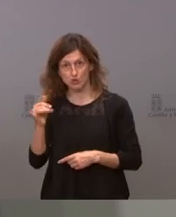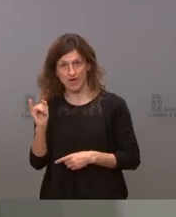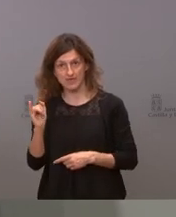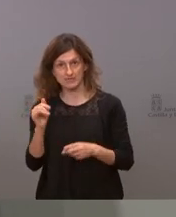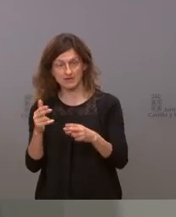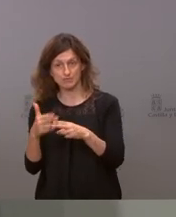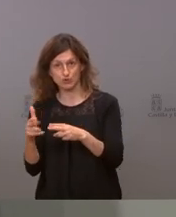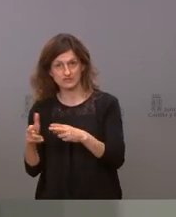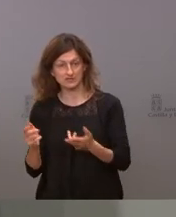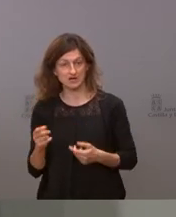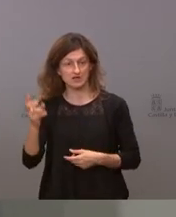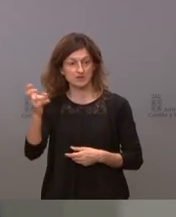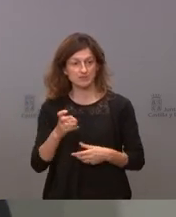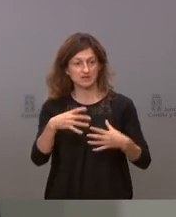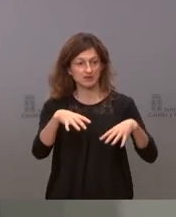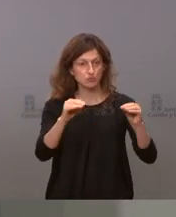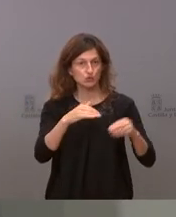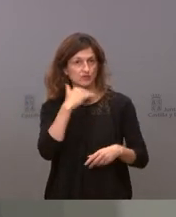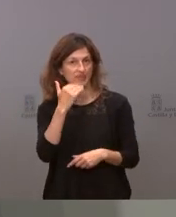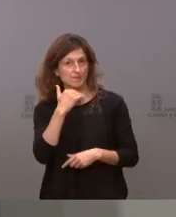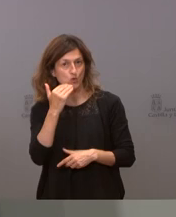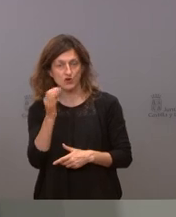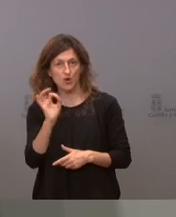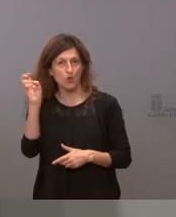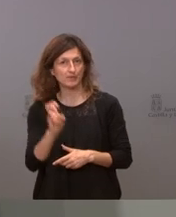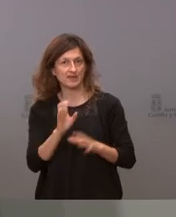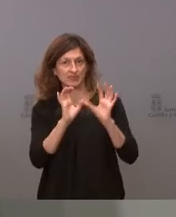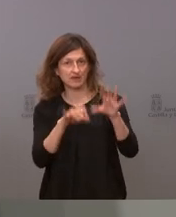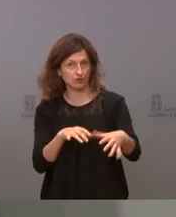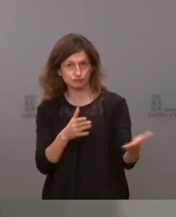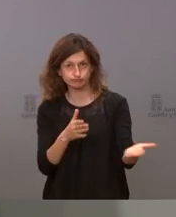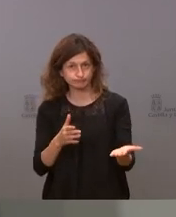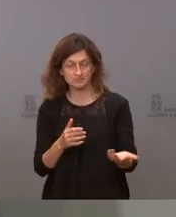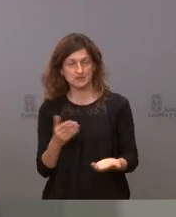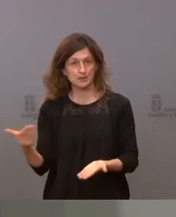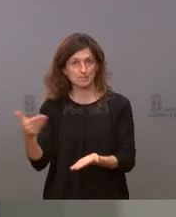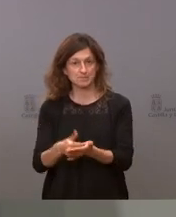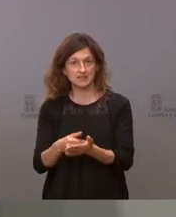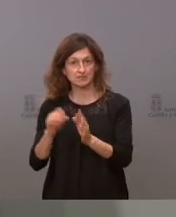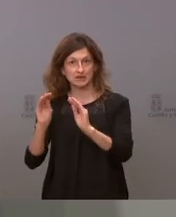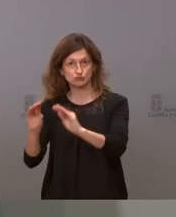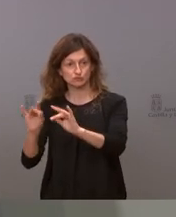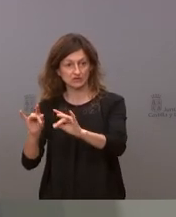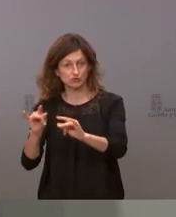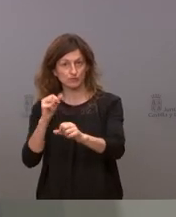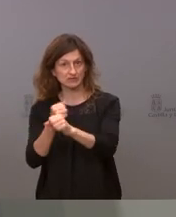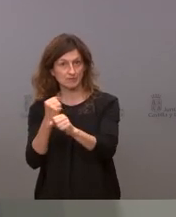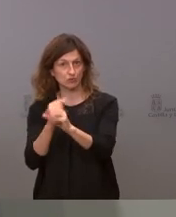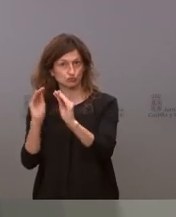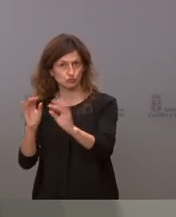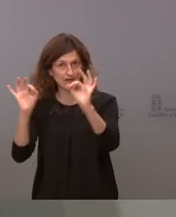partido cuando vienen desde Burgos desde Zamora o desde León que hacen peticiones para sus territorios porque es su trabajo